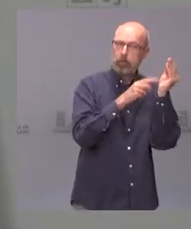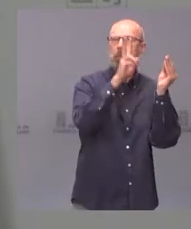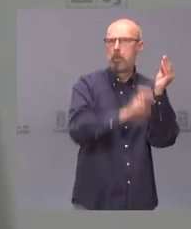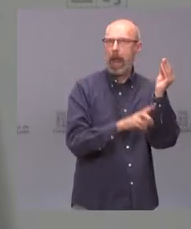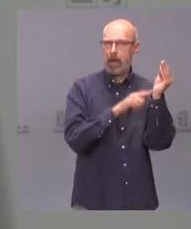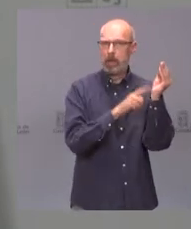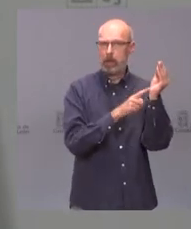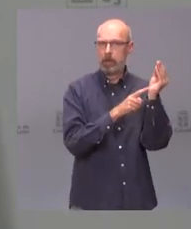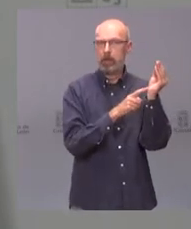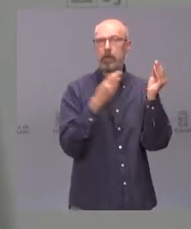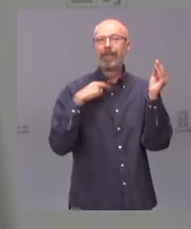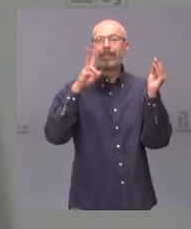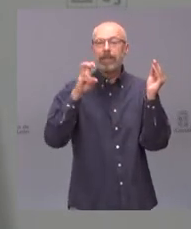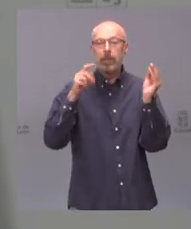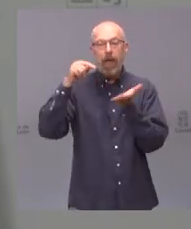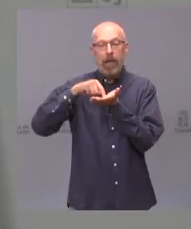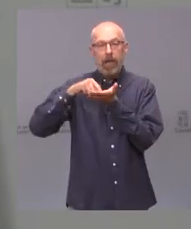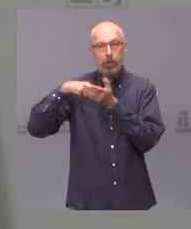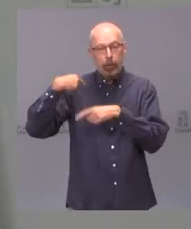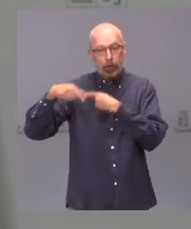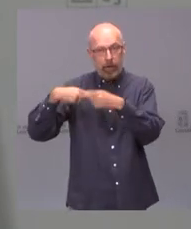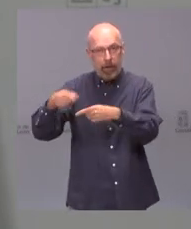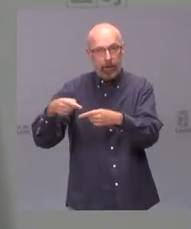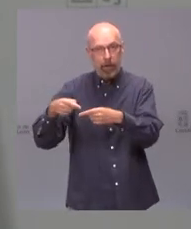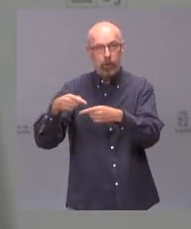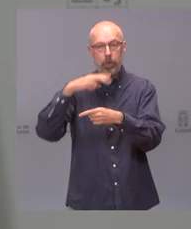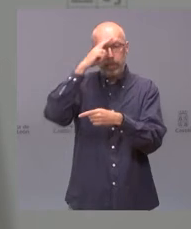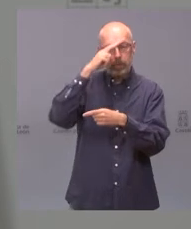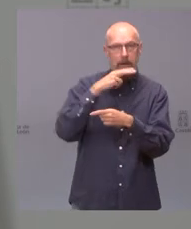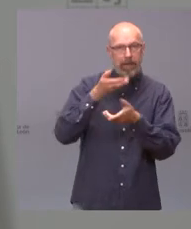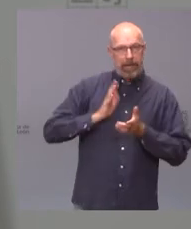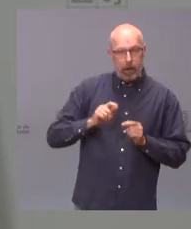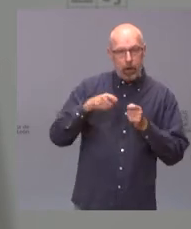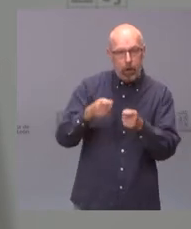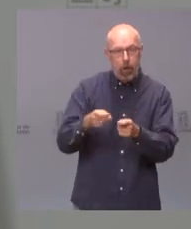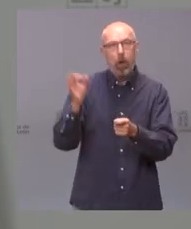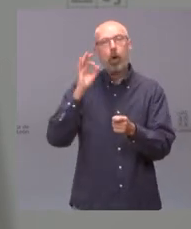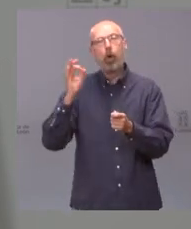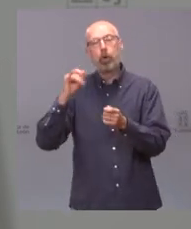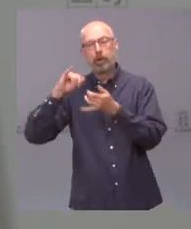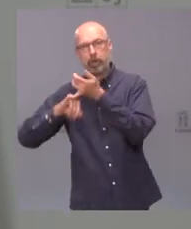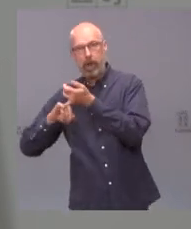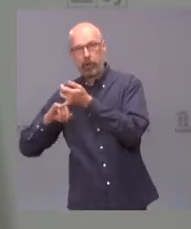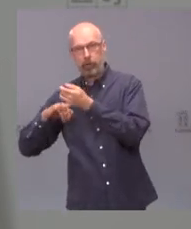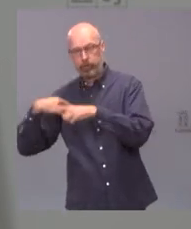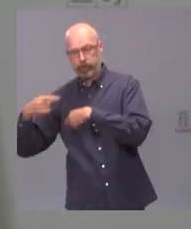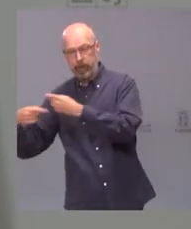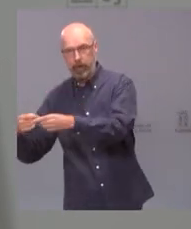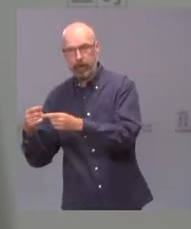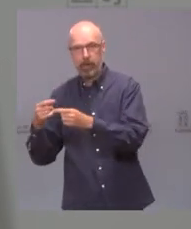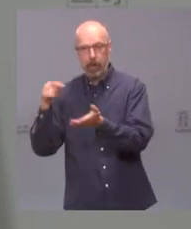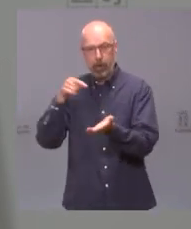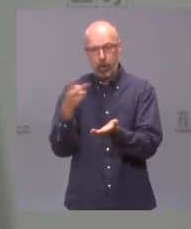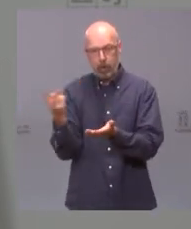del impuesto de sucesiones y donaciones de padres a hijos y entre cónyuges porque nos parece un impuesto injusto y porque nos